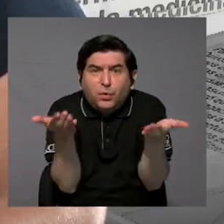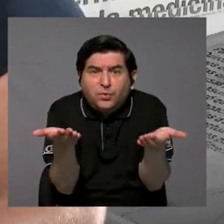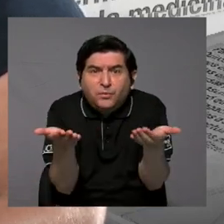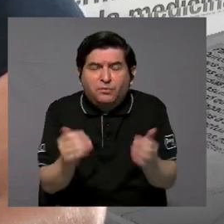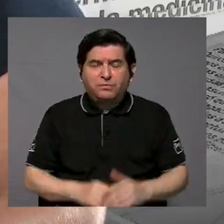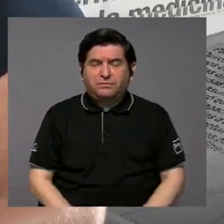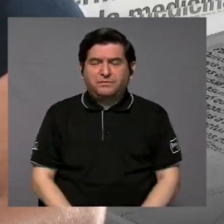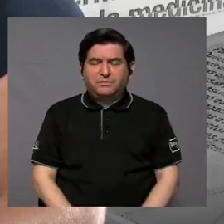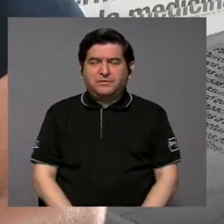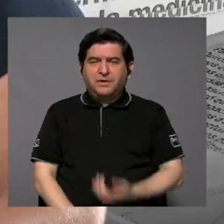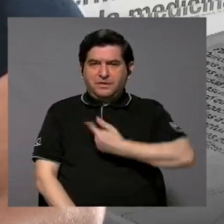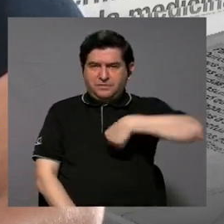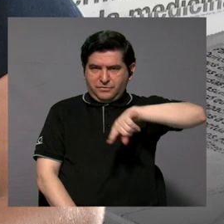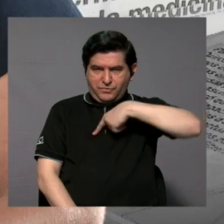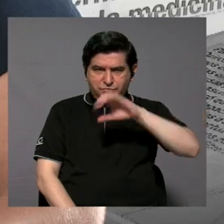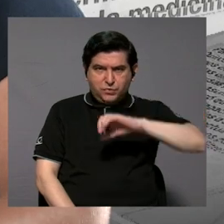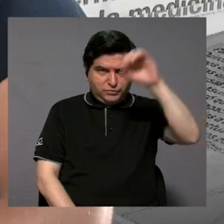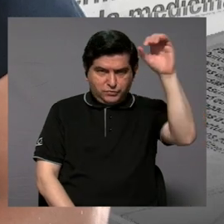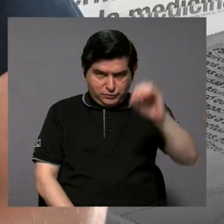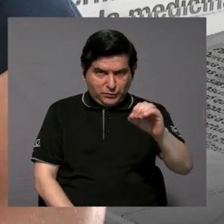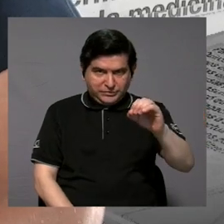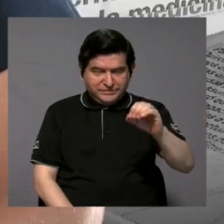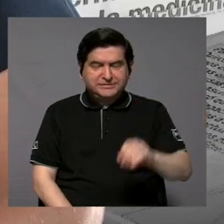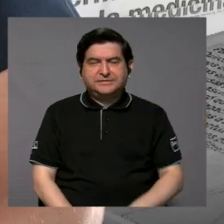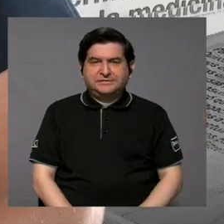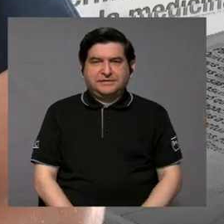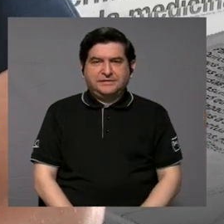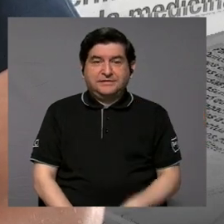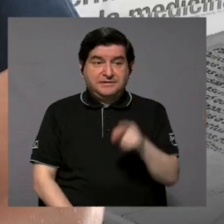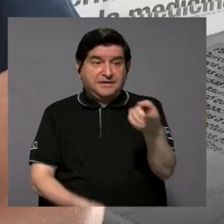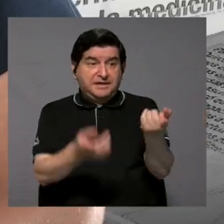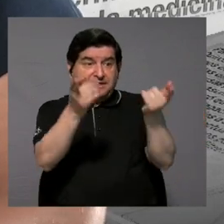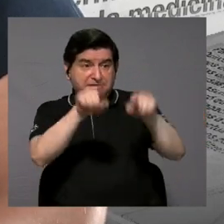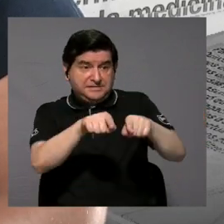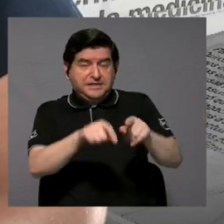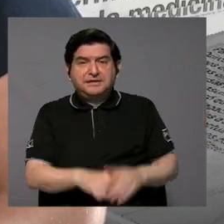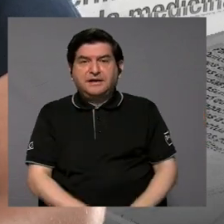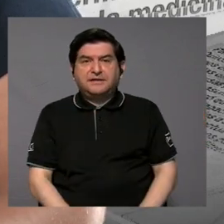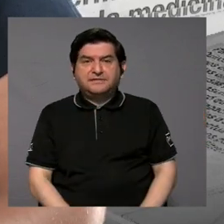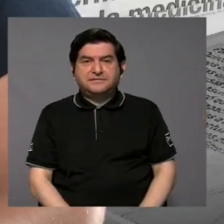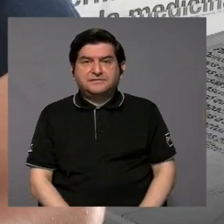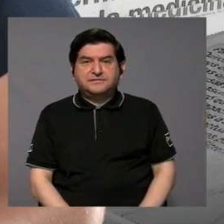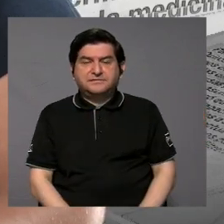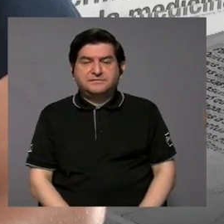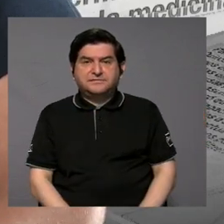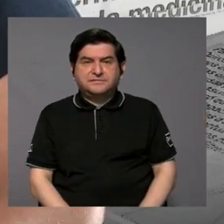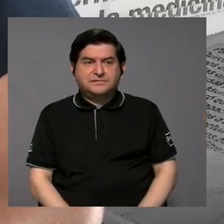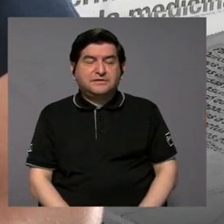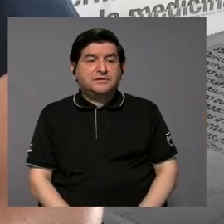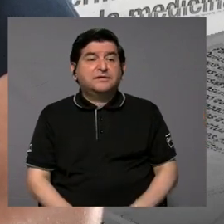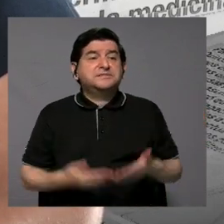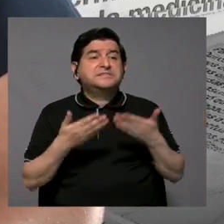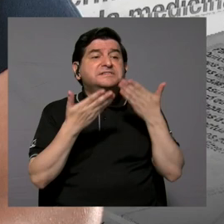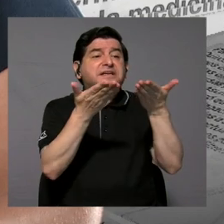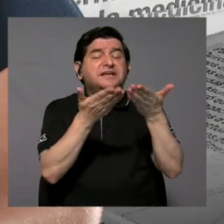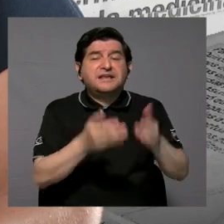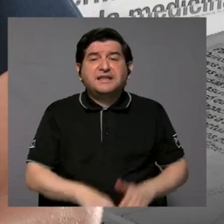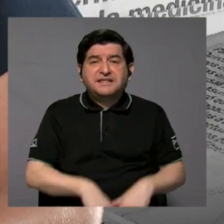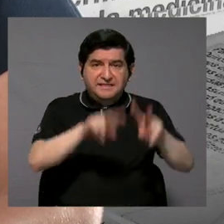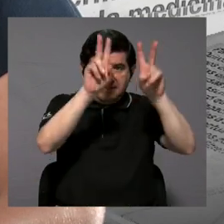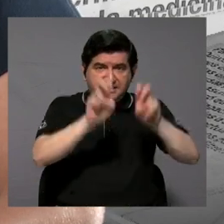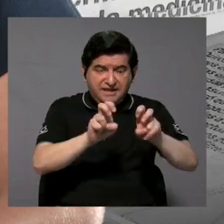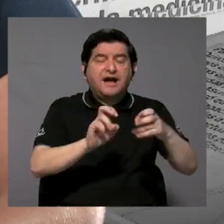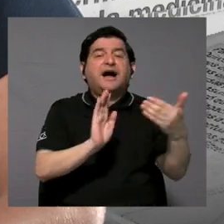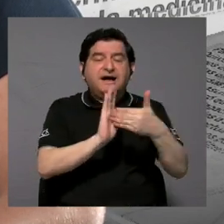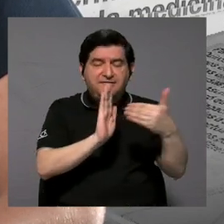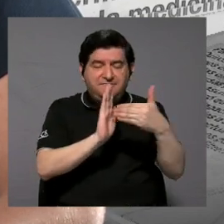tenemos un porcentaje que va a proporcionarse a esa prueba, ¿verdad? Claro que